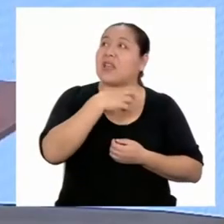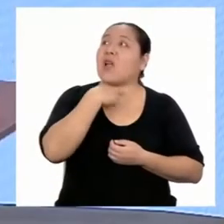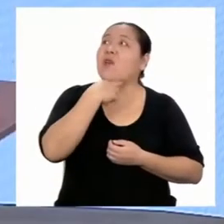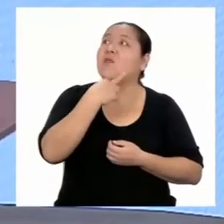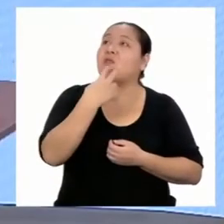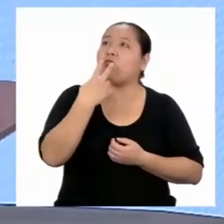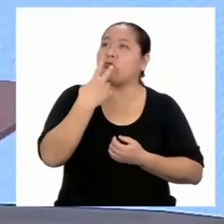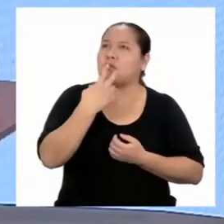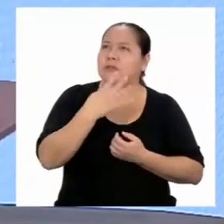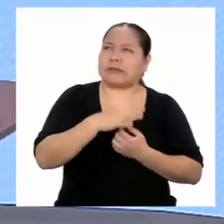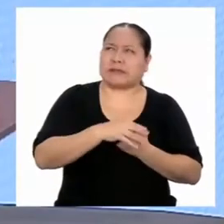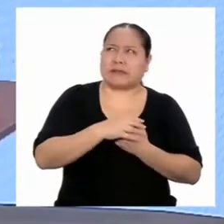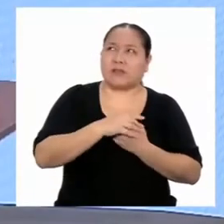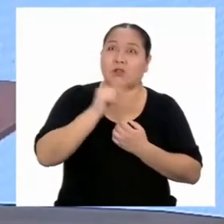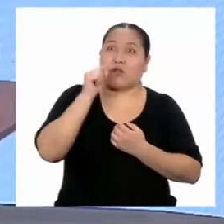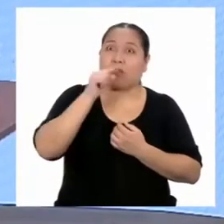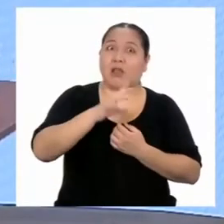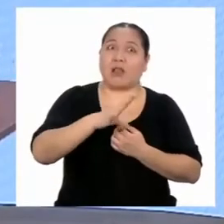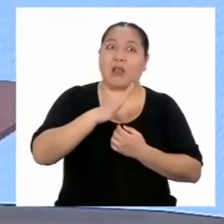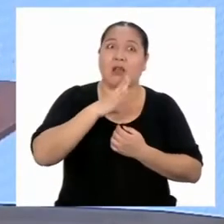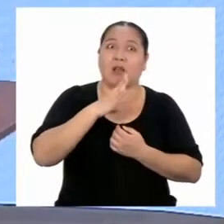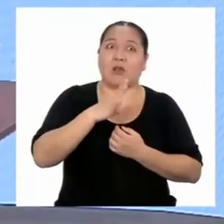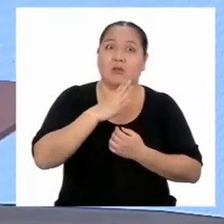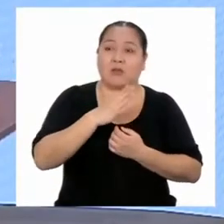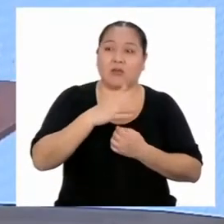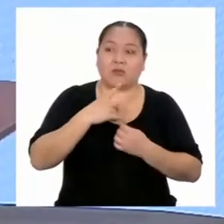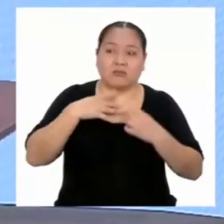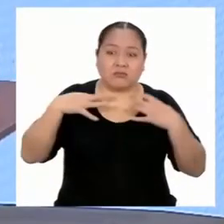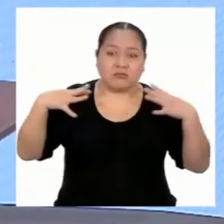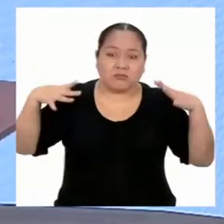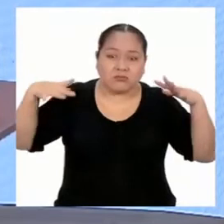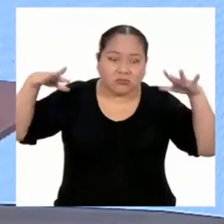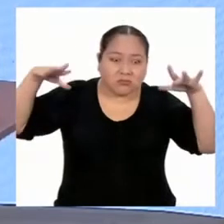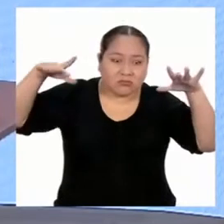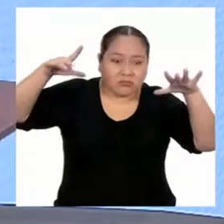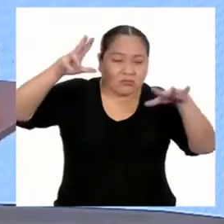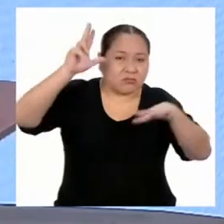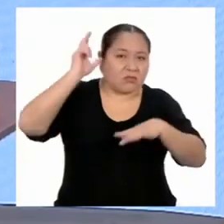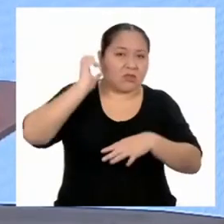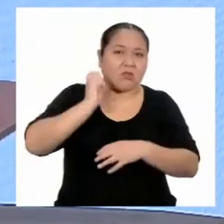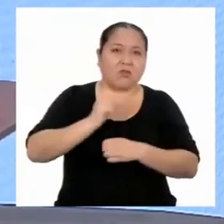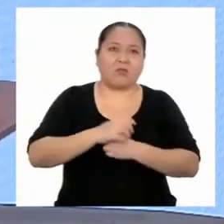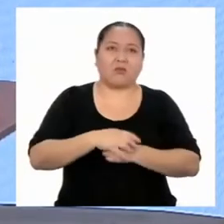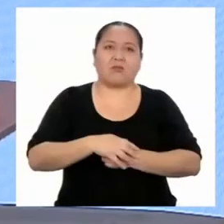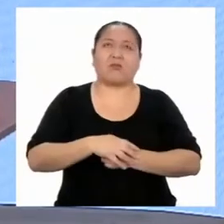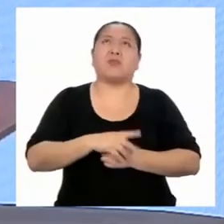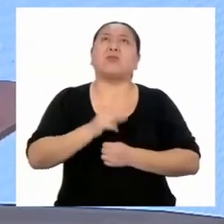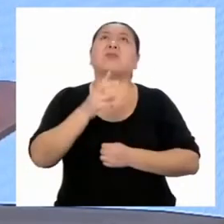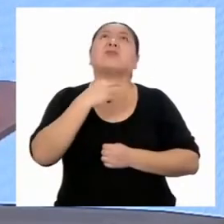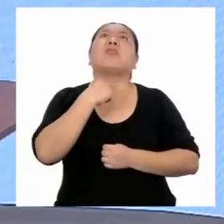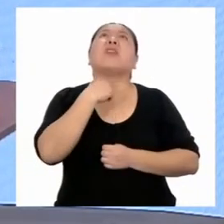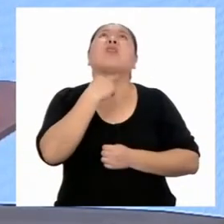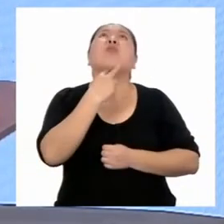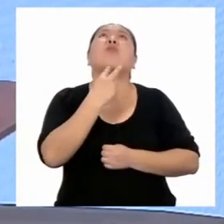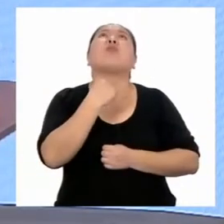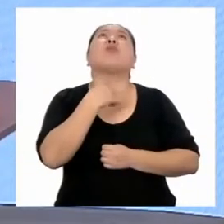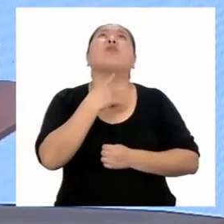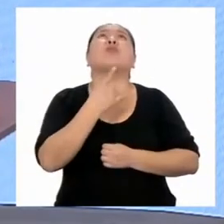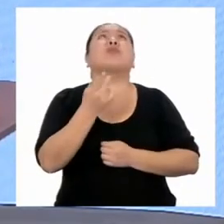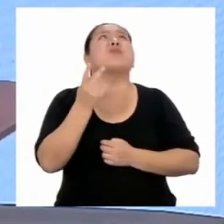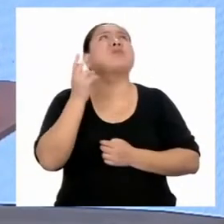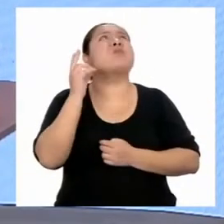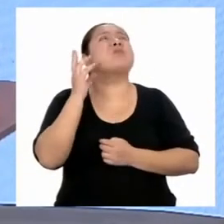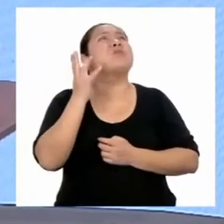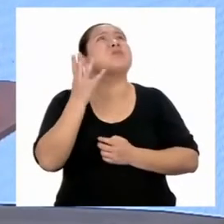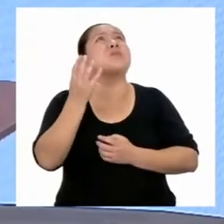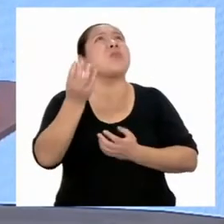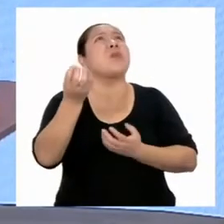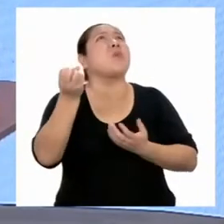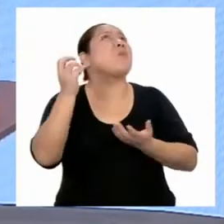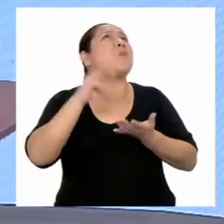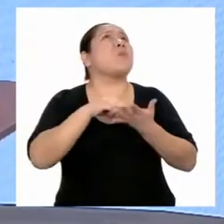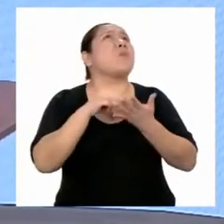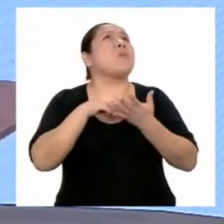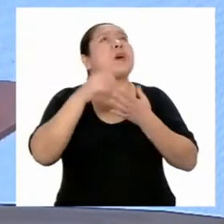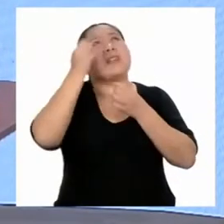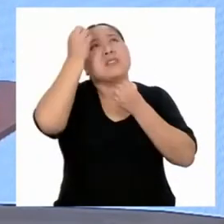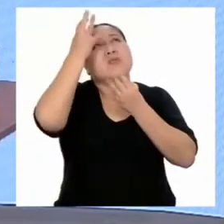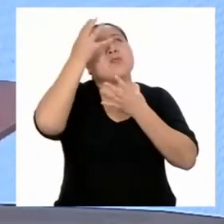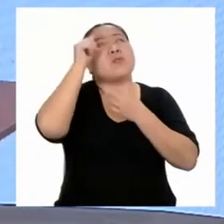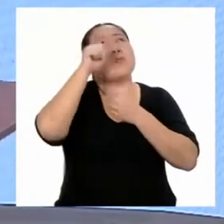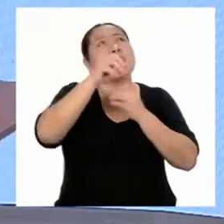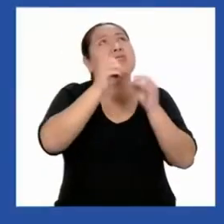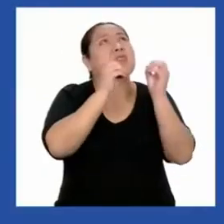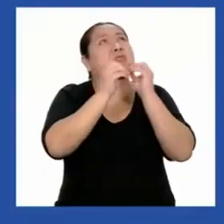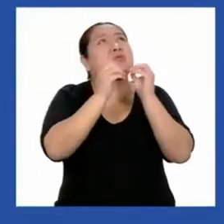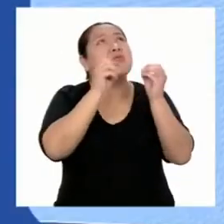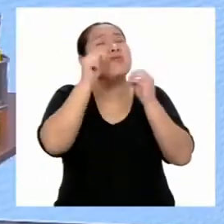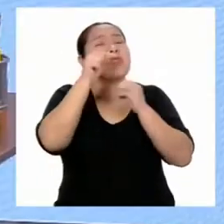misteriosa. Cuando él habla, su voz suena por todas partes. Señor de la voz misteriosa, necesito más información para resolver